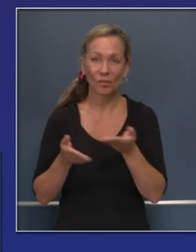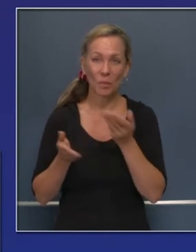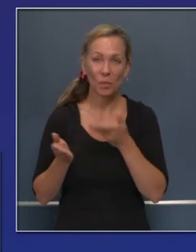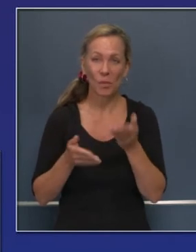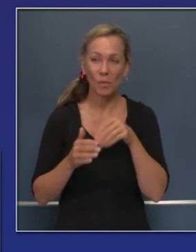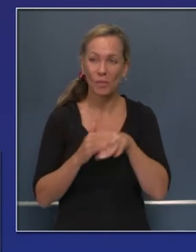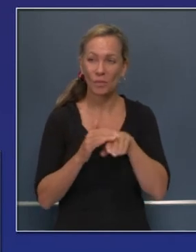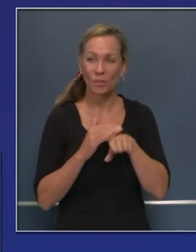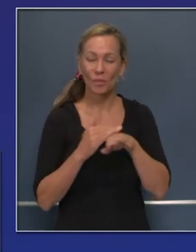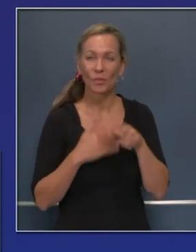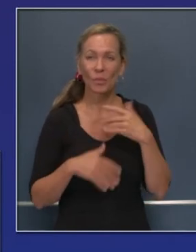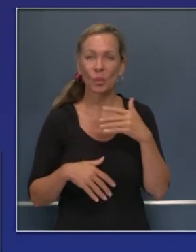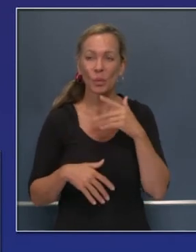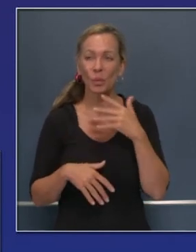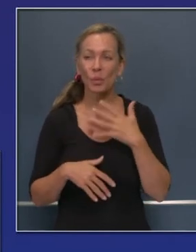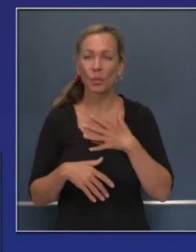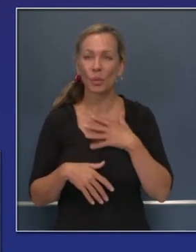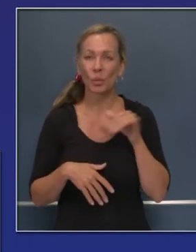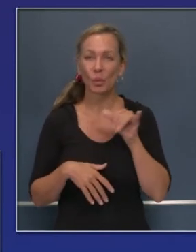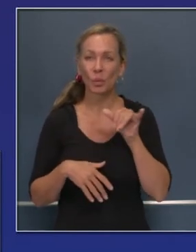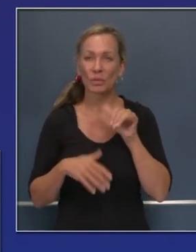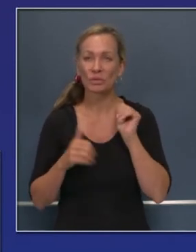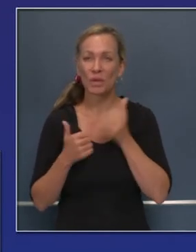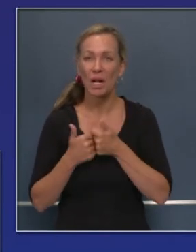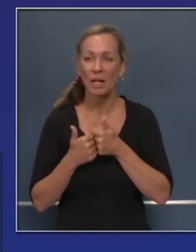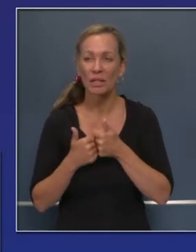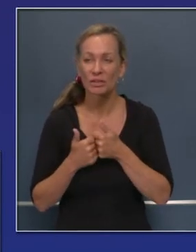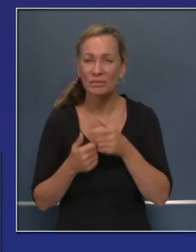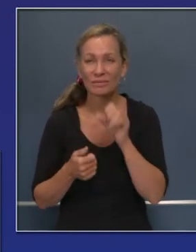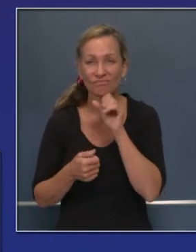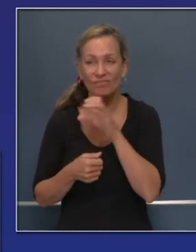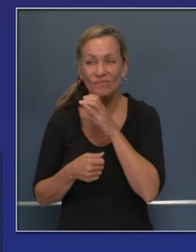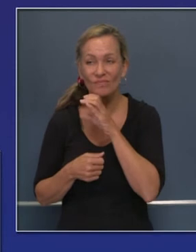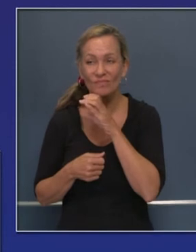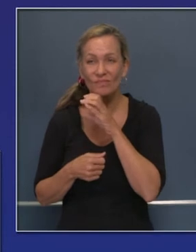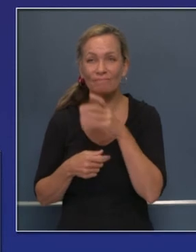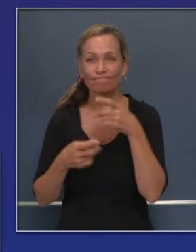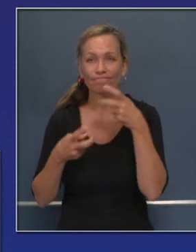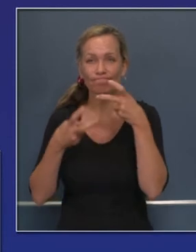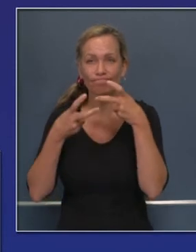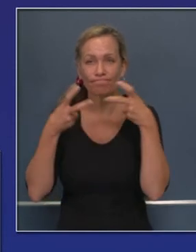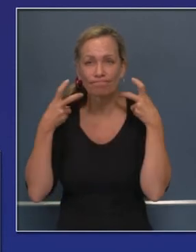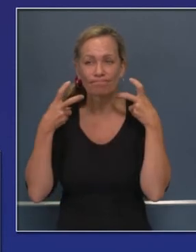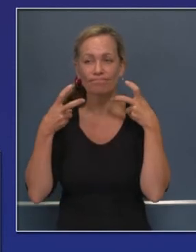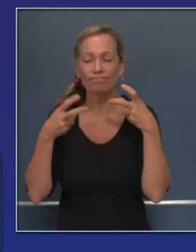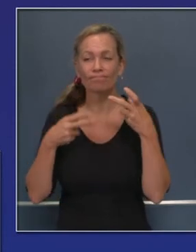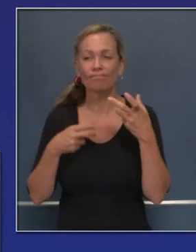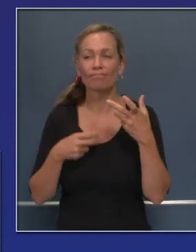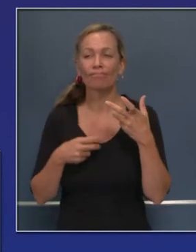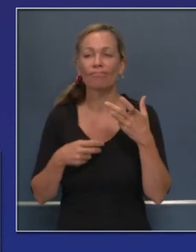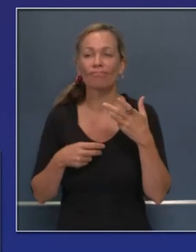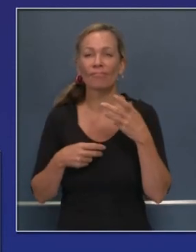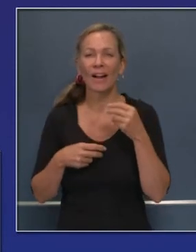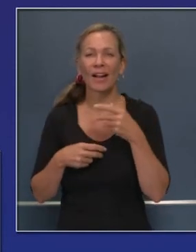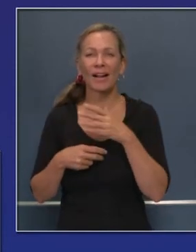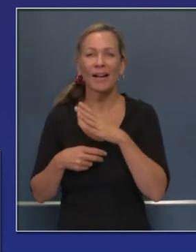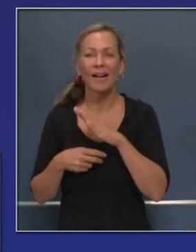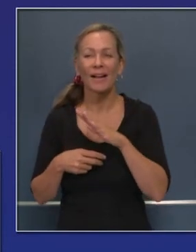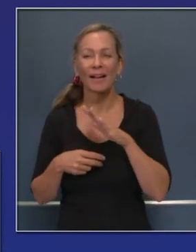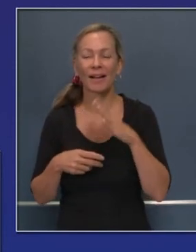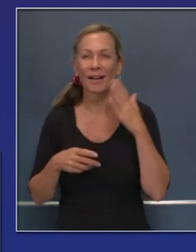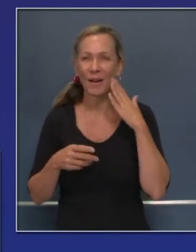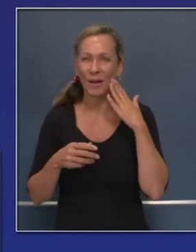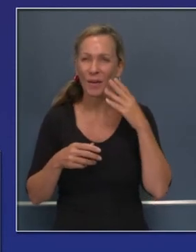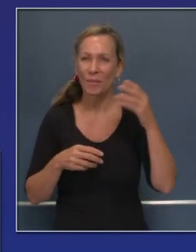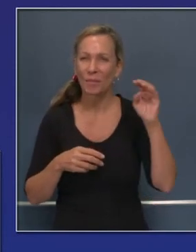grande de personas de la tercera edad que se presentaron allí. Ellos sí se pusieron sus mascarillas y todo eso, pero el distanciamiento social fue un reto un poco más